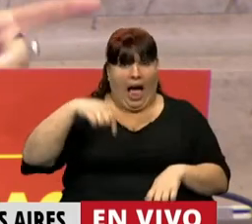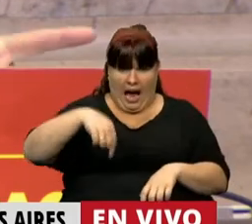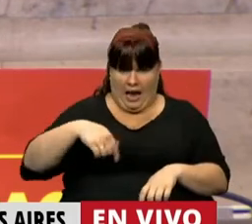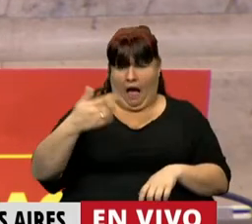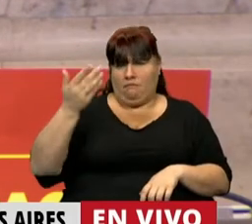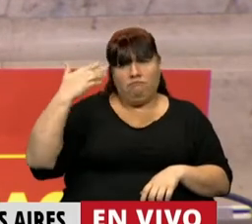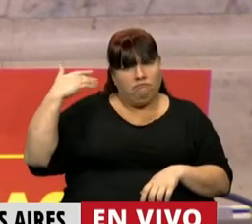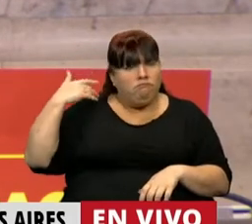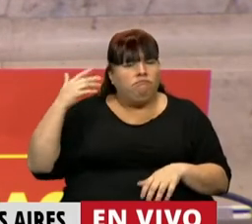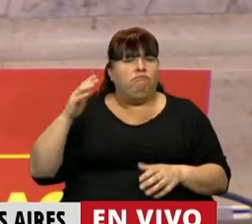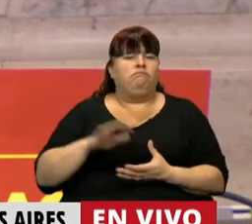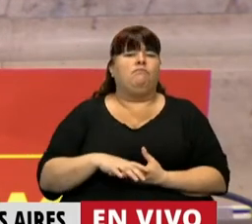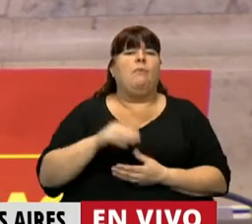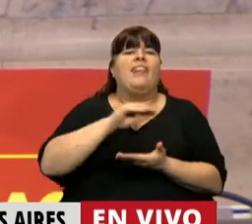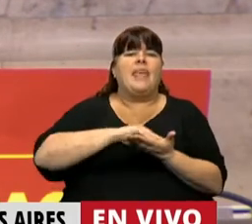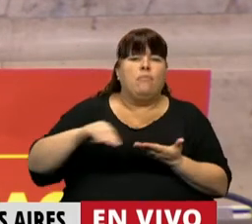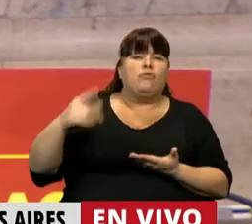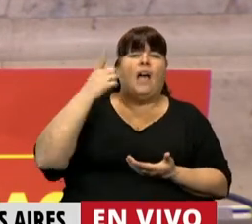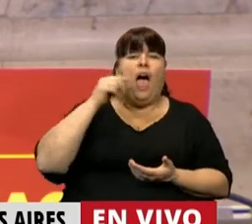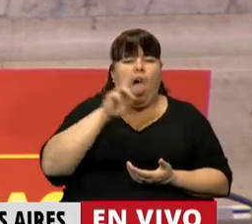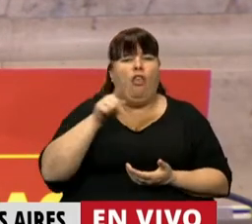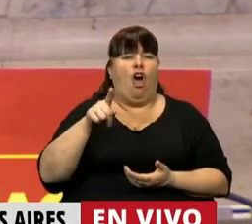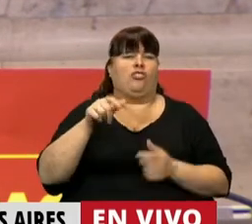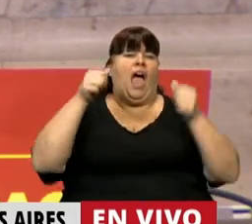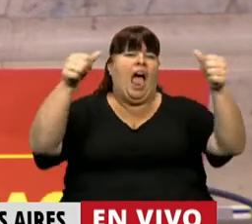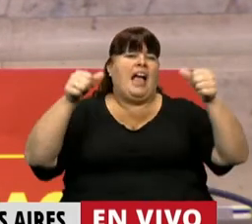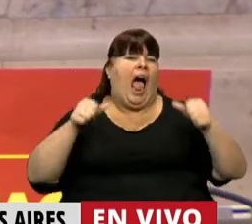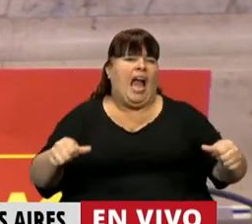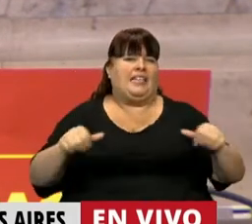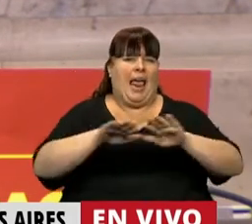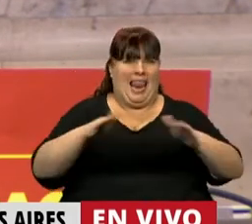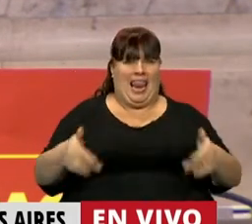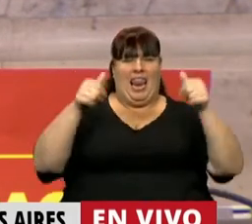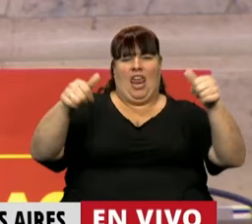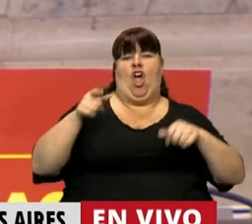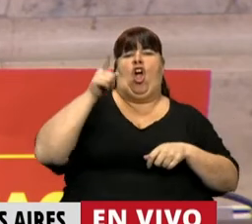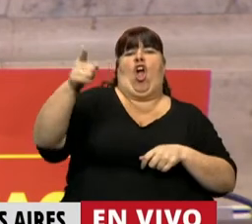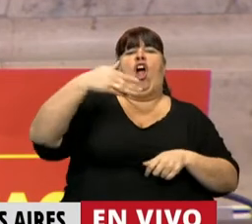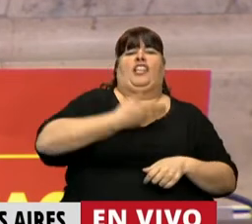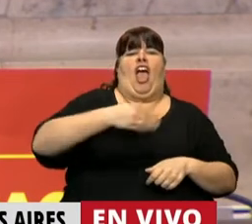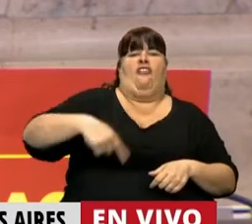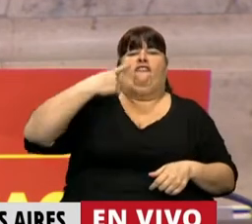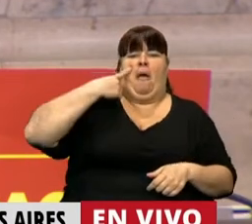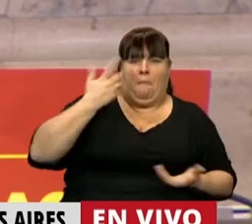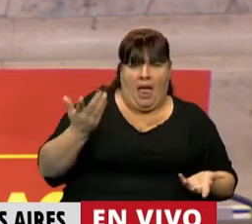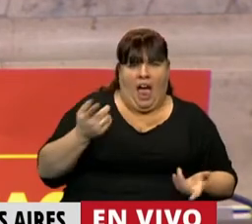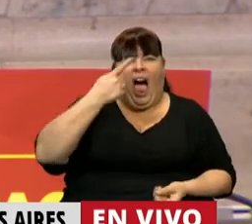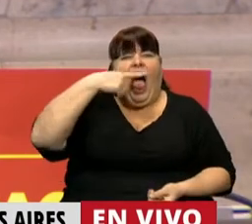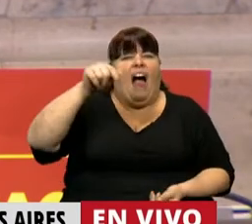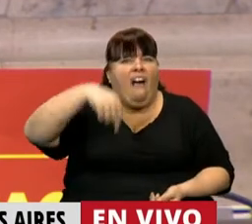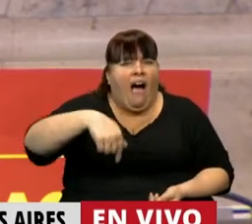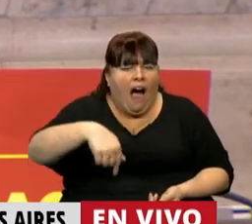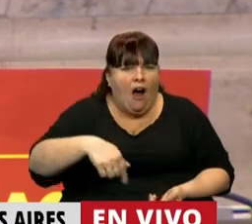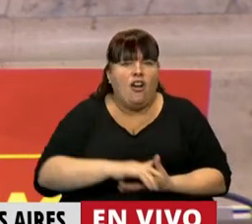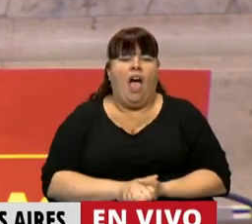hace no tanto, muchas diputadas y diputados colgaban cartelitos en sus bancas rechazando al FMI, pero resulta que